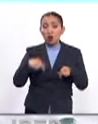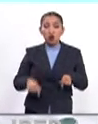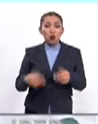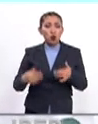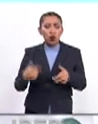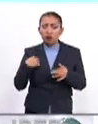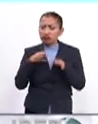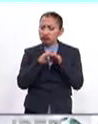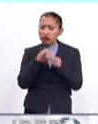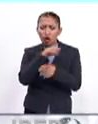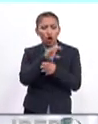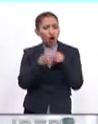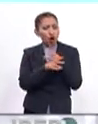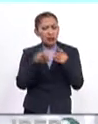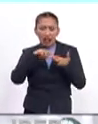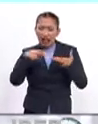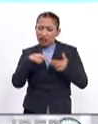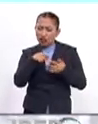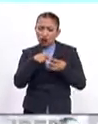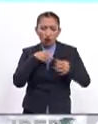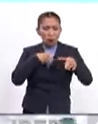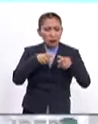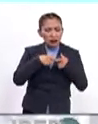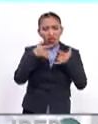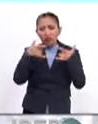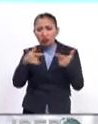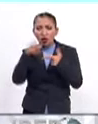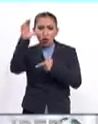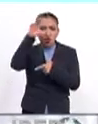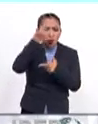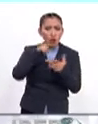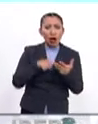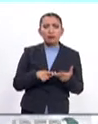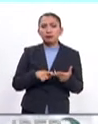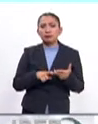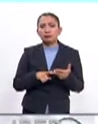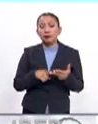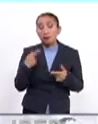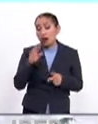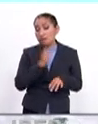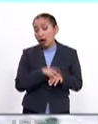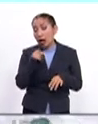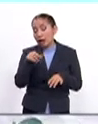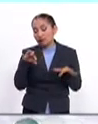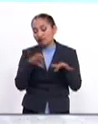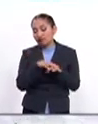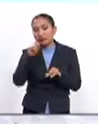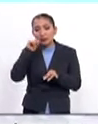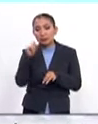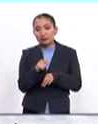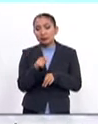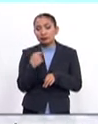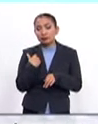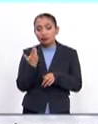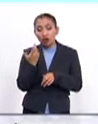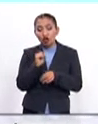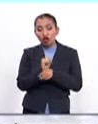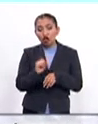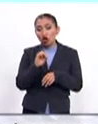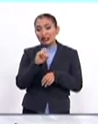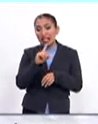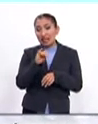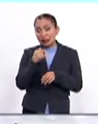Nos unen muchas cosas, muchos vínculos comerciales, históricos, culturales, pero sobre todo nos unen afectos. Los socialistas